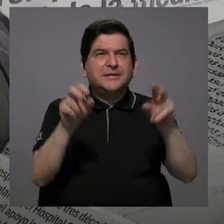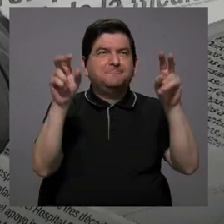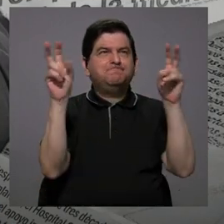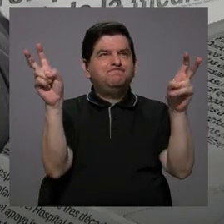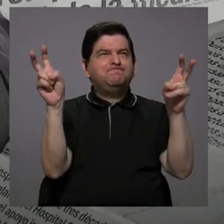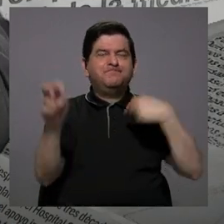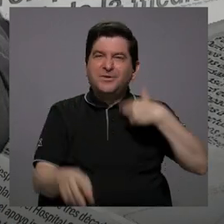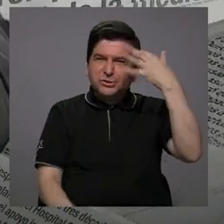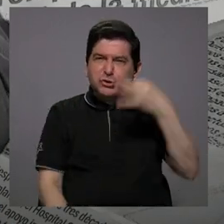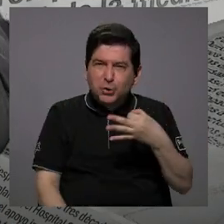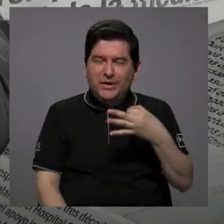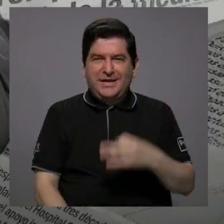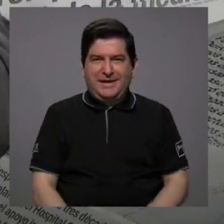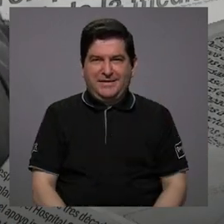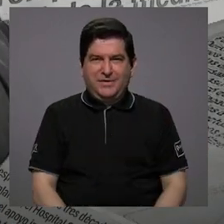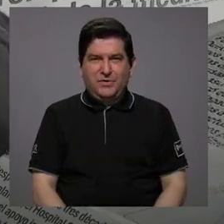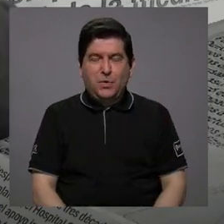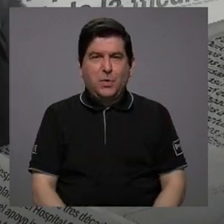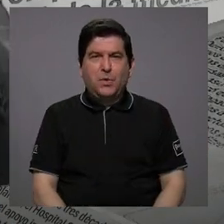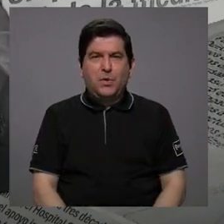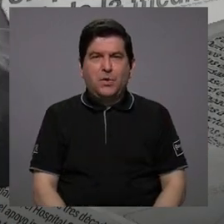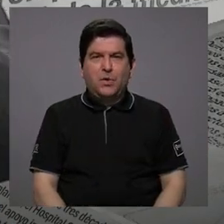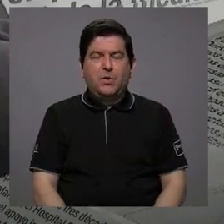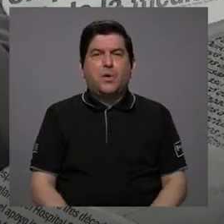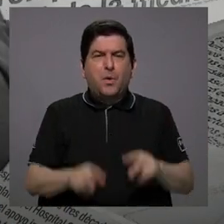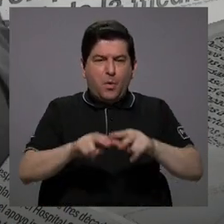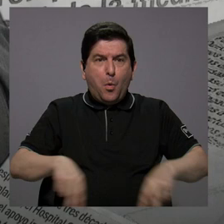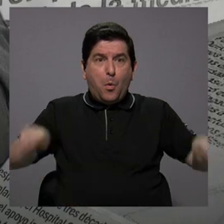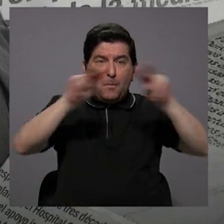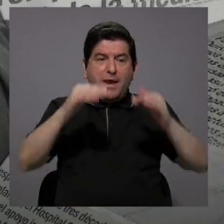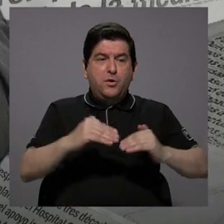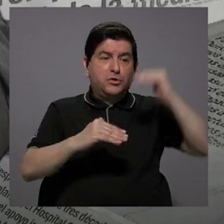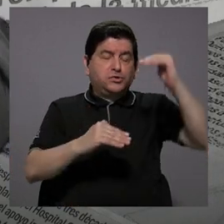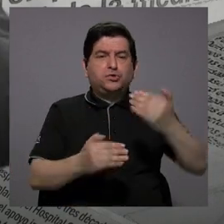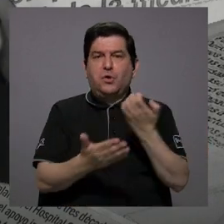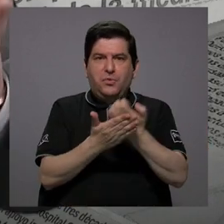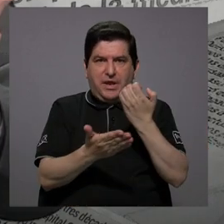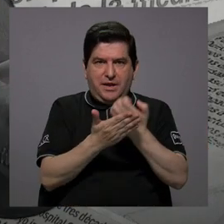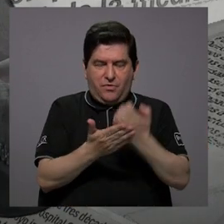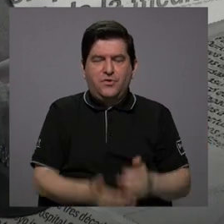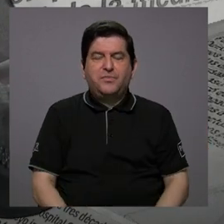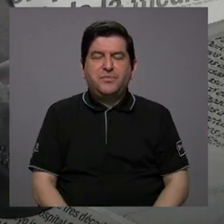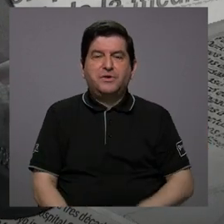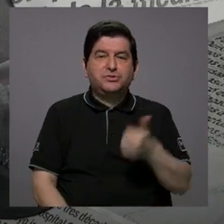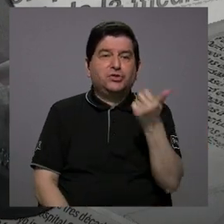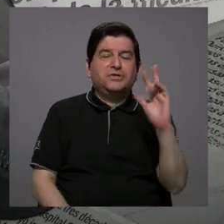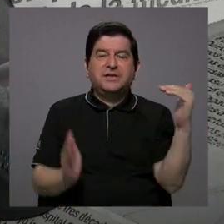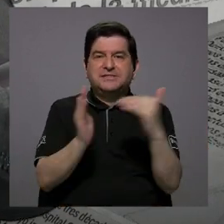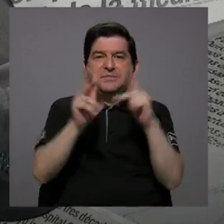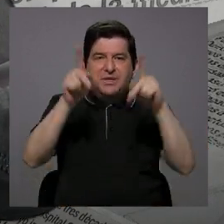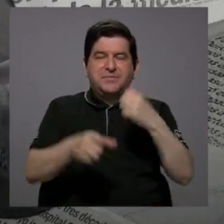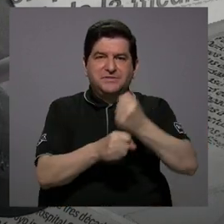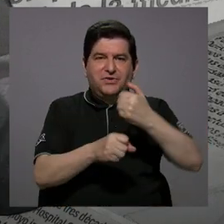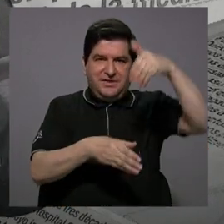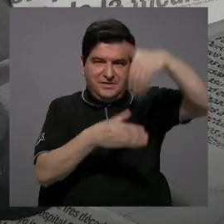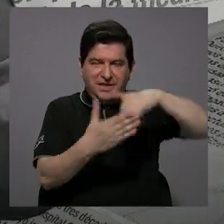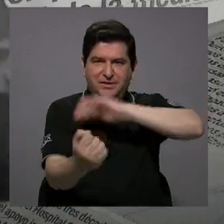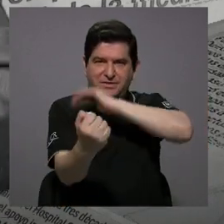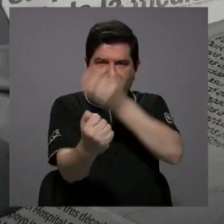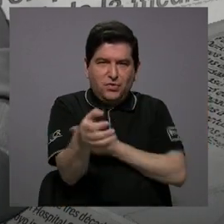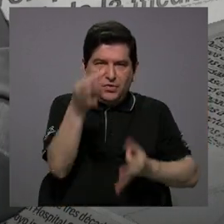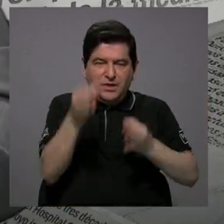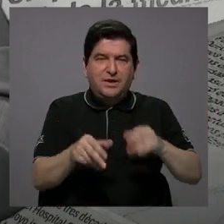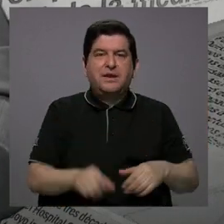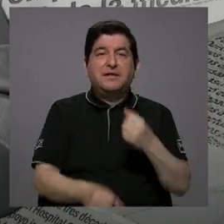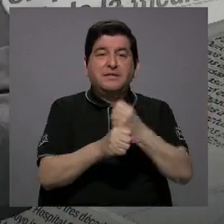Yo creo que si hay un valor más allá del económico en el Poder Judicial, son las 13.000 personas que trabajan en el Poder Judicial y que trabajan